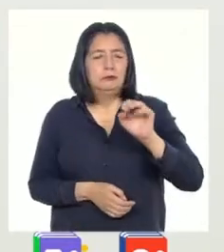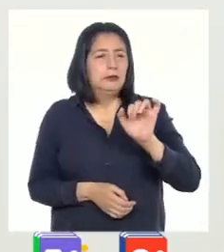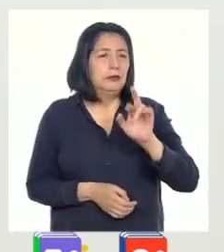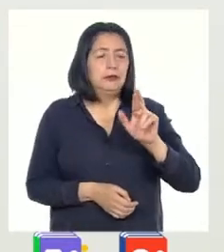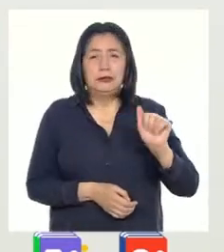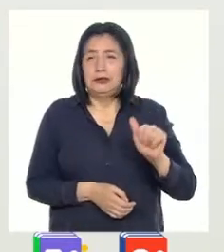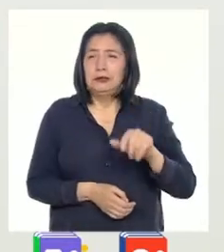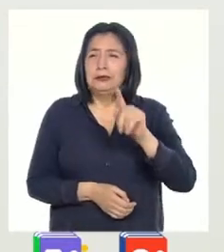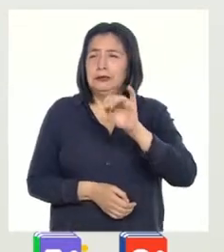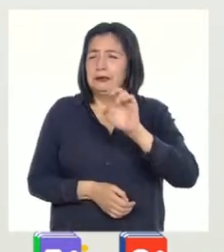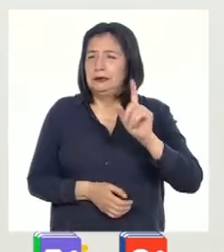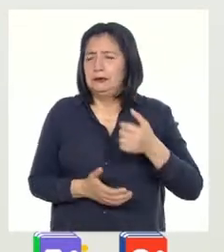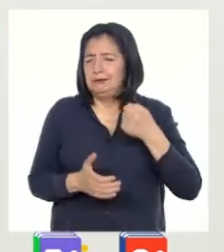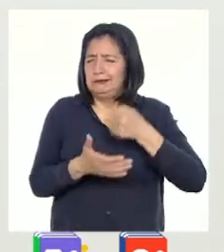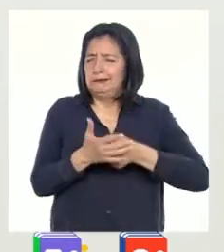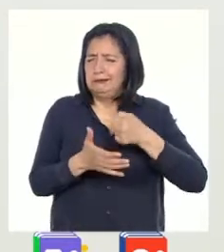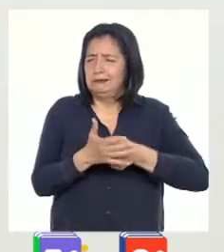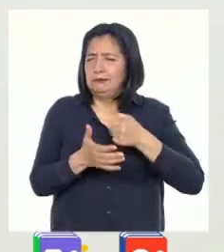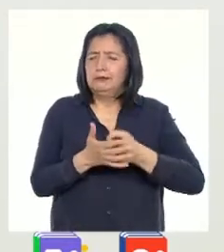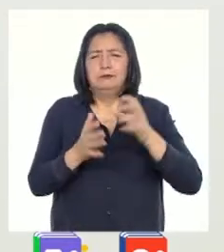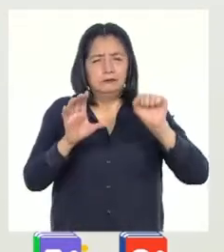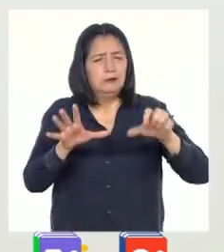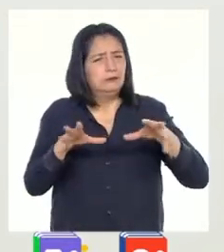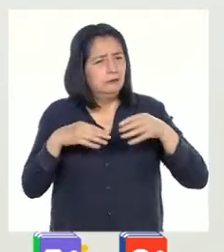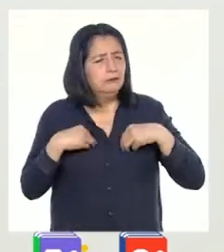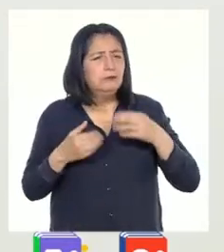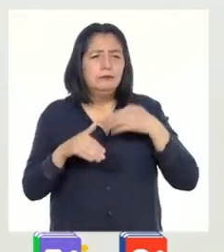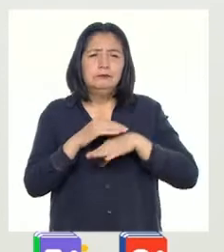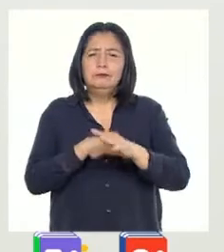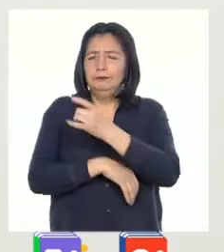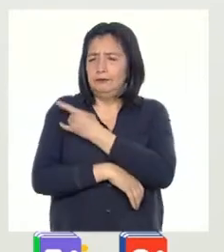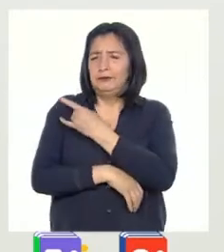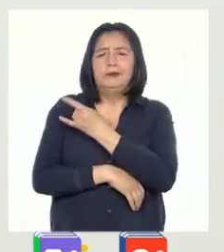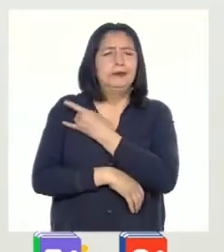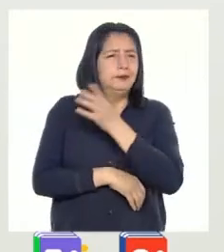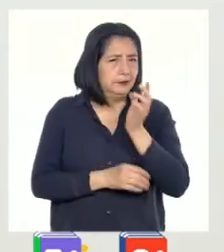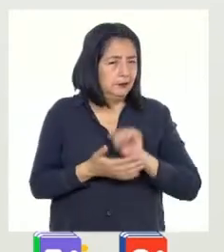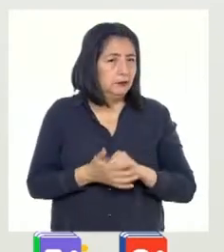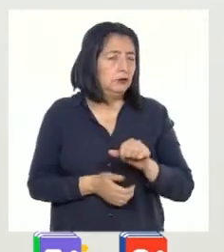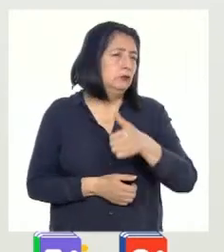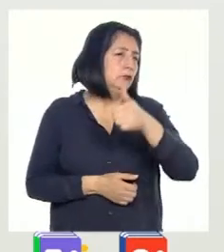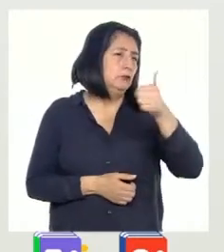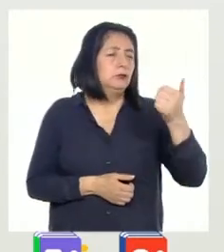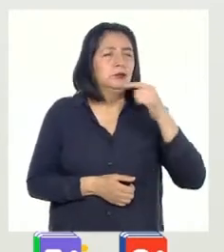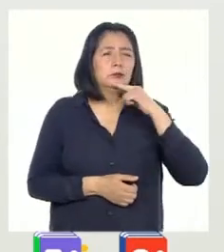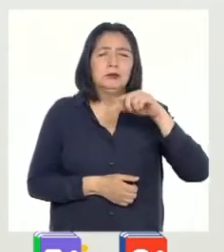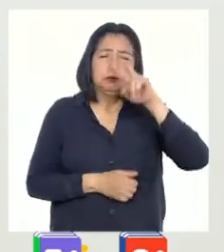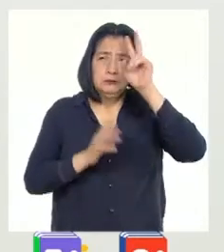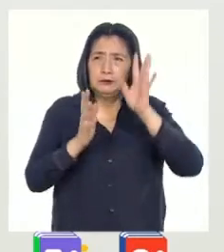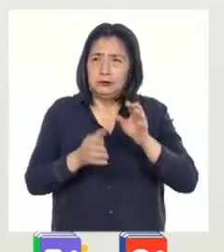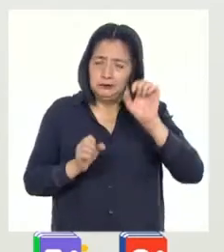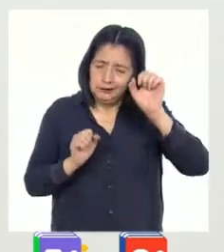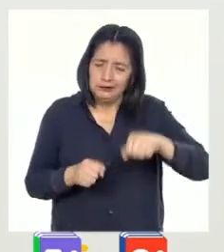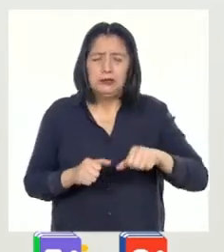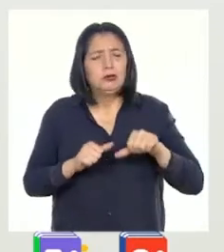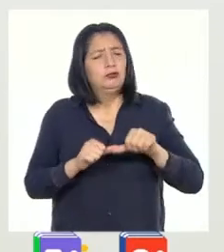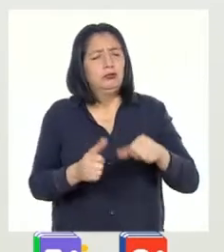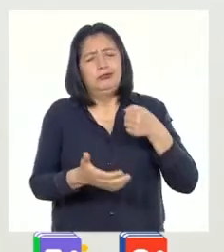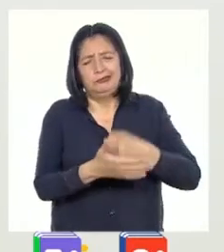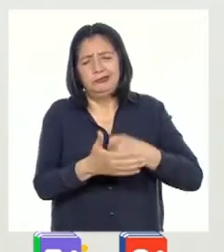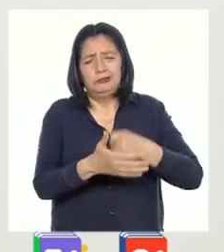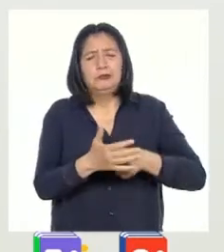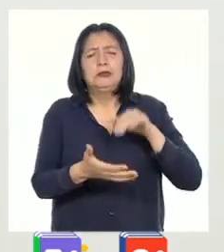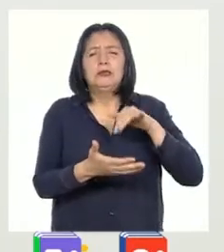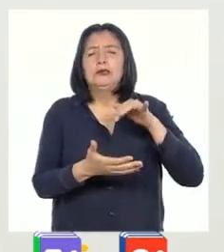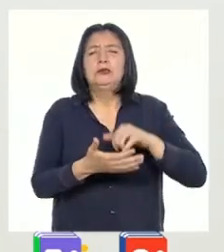Trinidad, que luchó por conseguir ser aceptada en una universidad. Y como otras mujeres peruanas que siguen luchando por